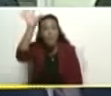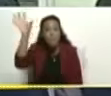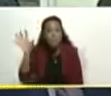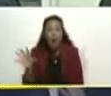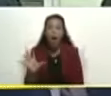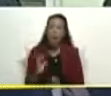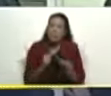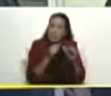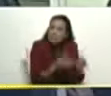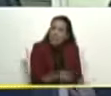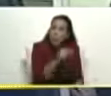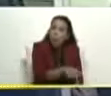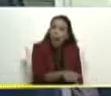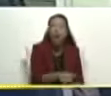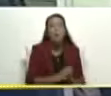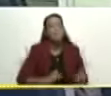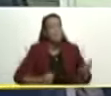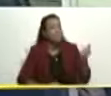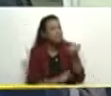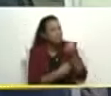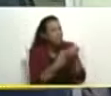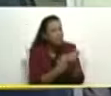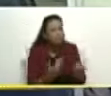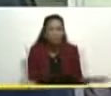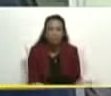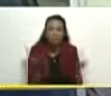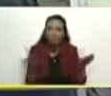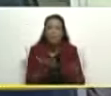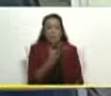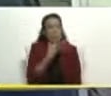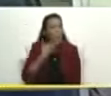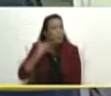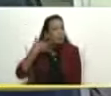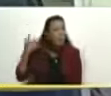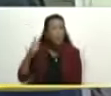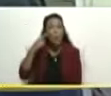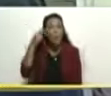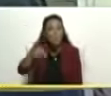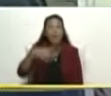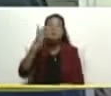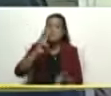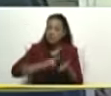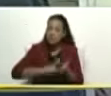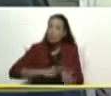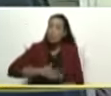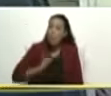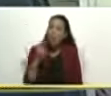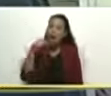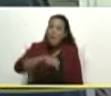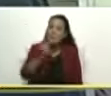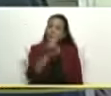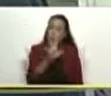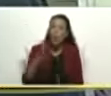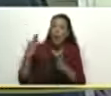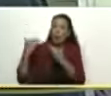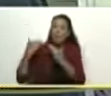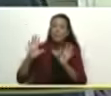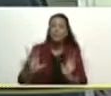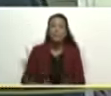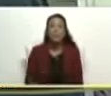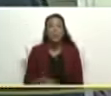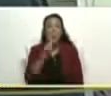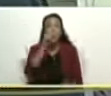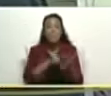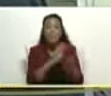Maduro en esta y en todas las batallas estamos orgullosos de ver que si es posible que nos estamos llenos de esperanza de tener un